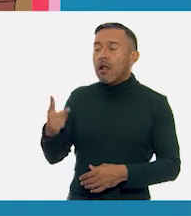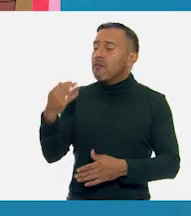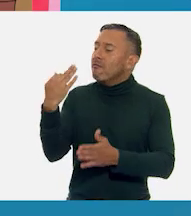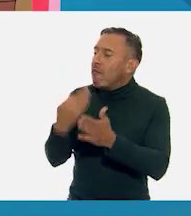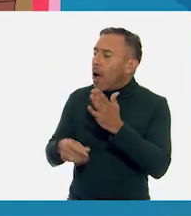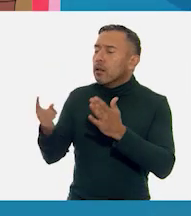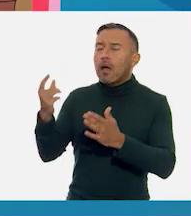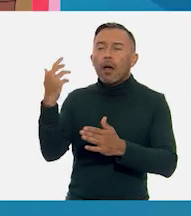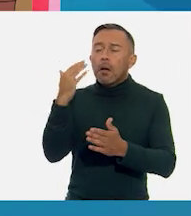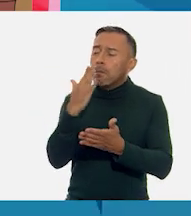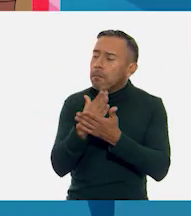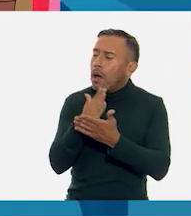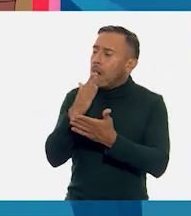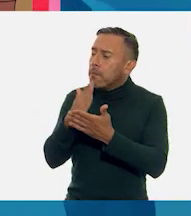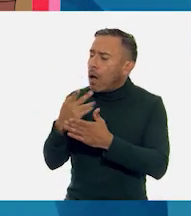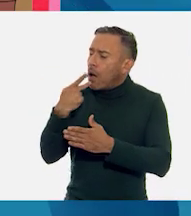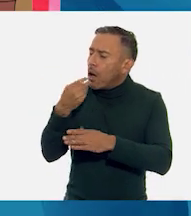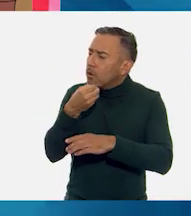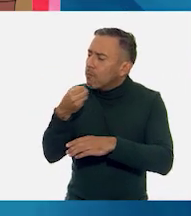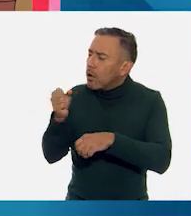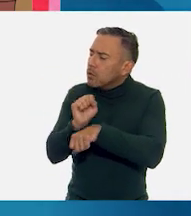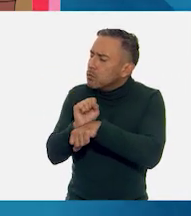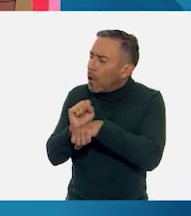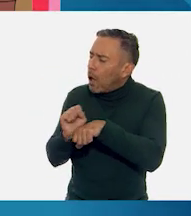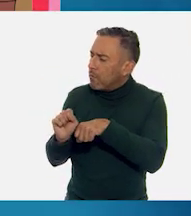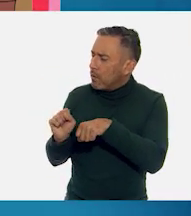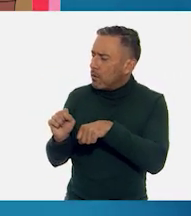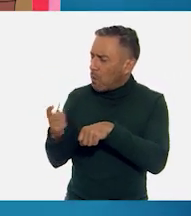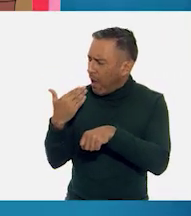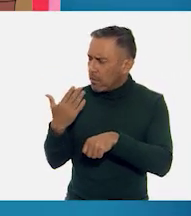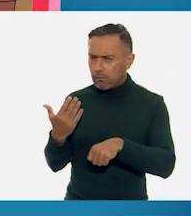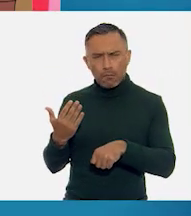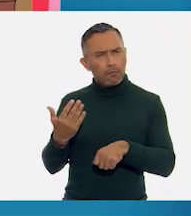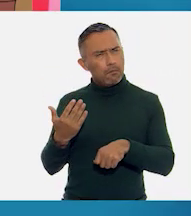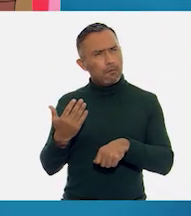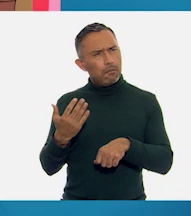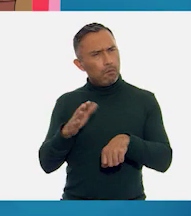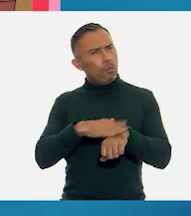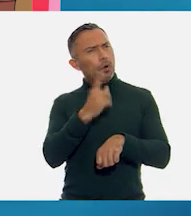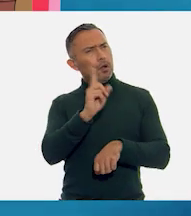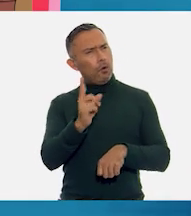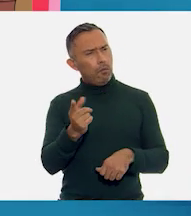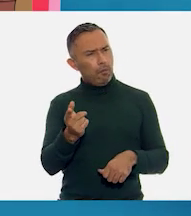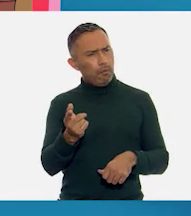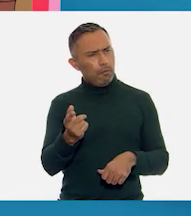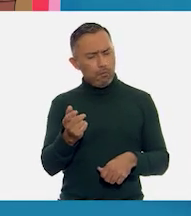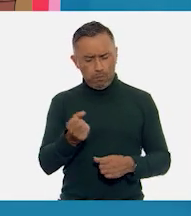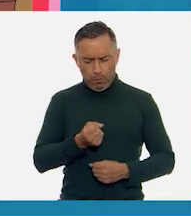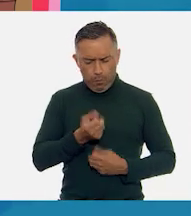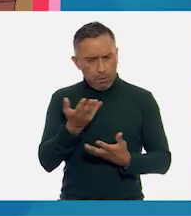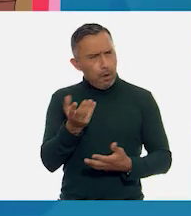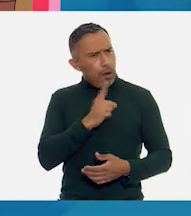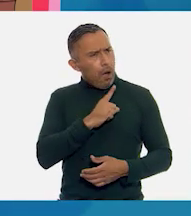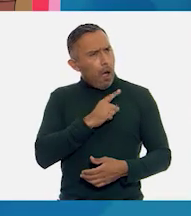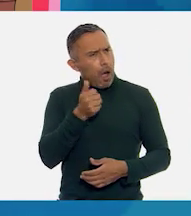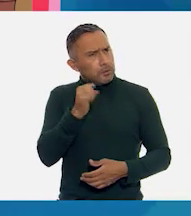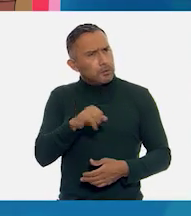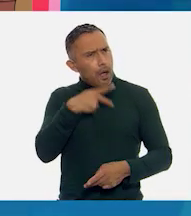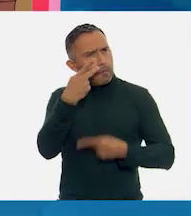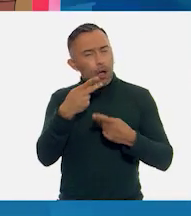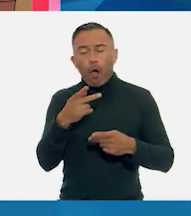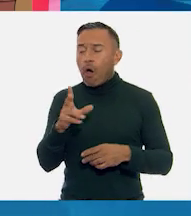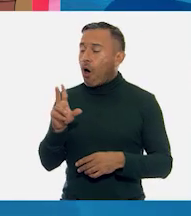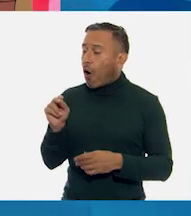ritmo. Pero, ¿por qué no, don Leopoldo? Pues si así va el poema. No, pues es que no es el poema el problema,